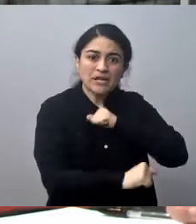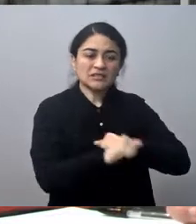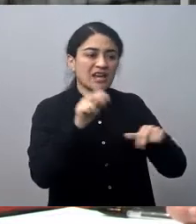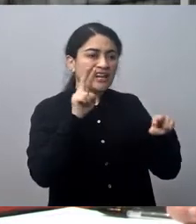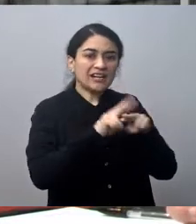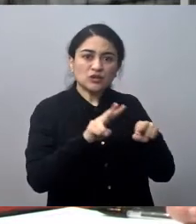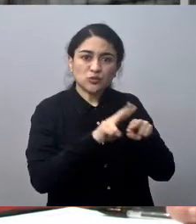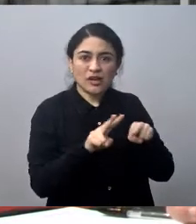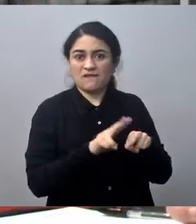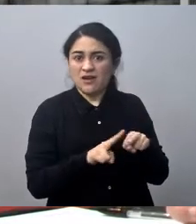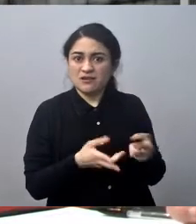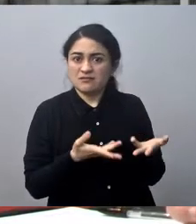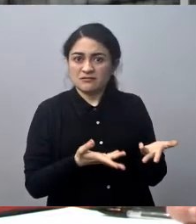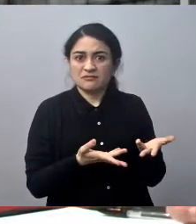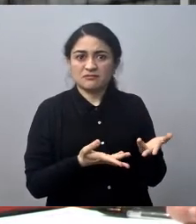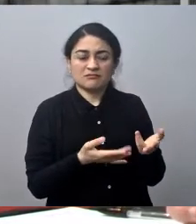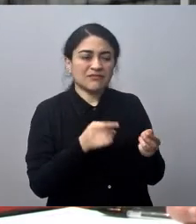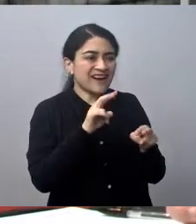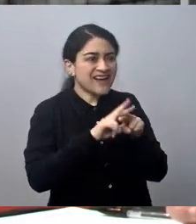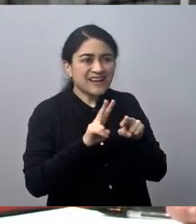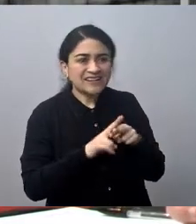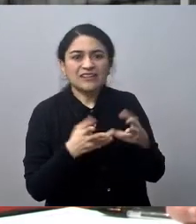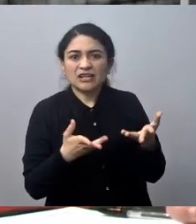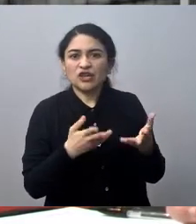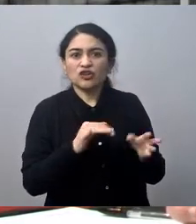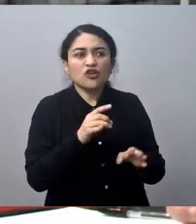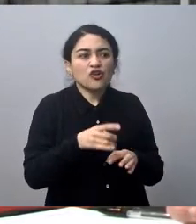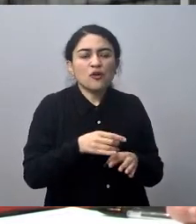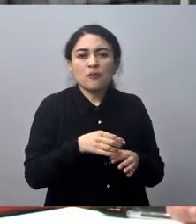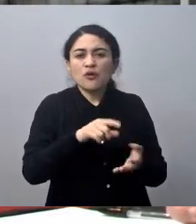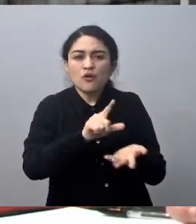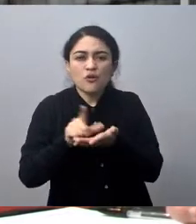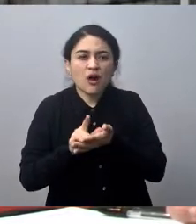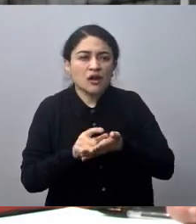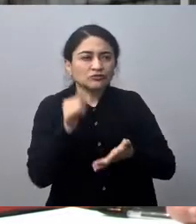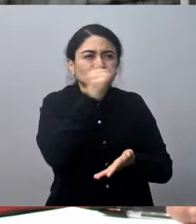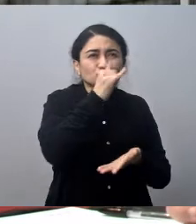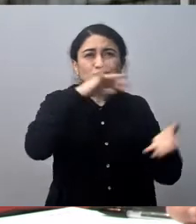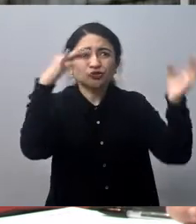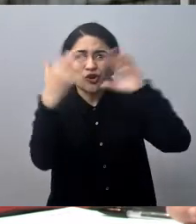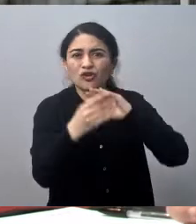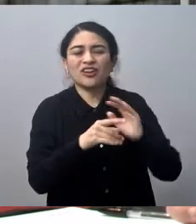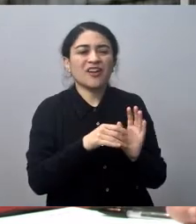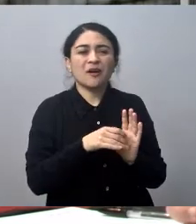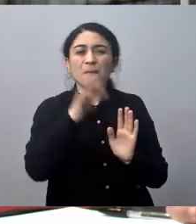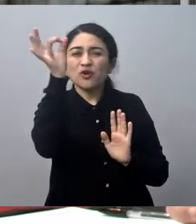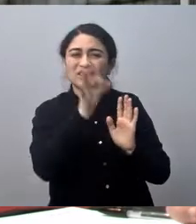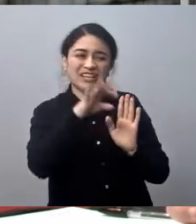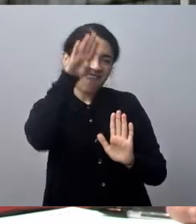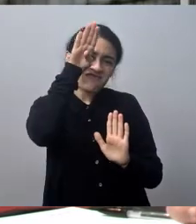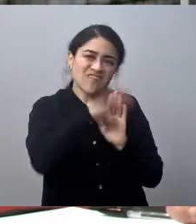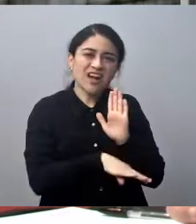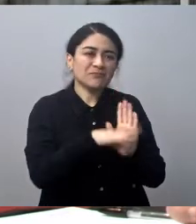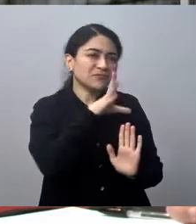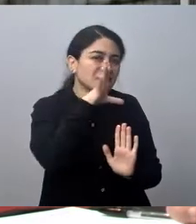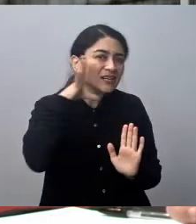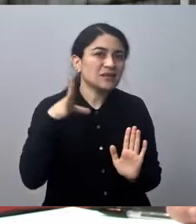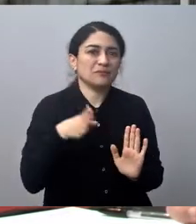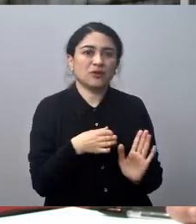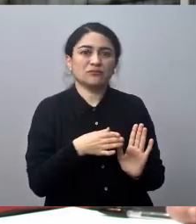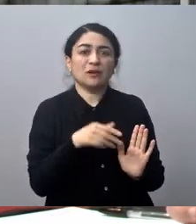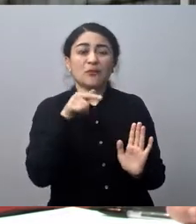resuelvan el tema y de sacarnos de la zona saturada y bajar la contaminación, porque aquí hay